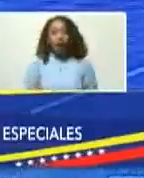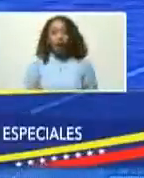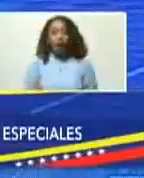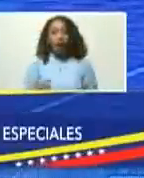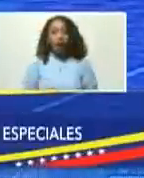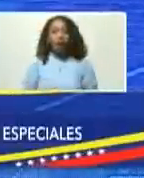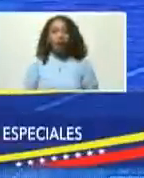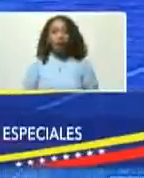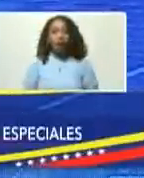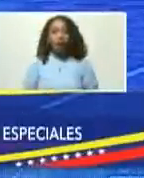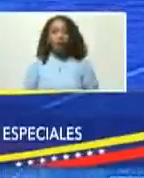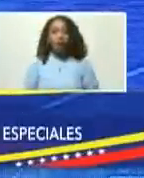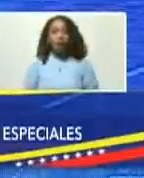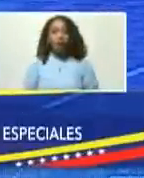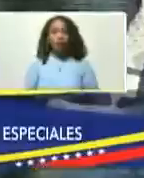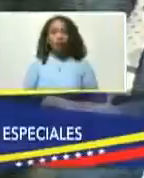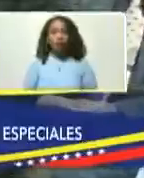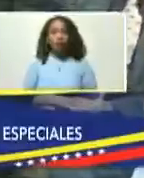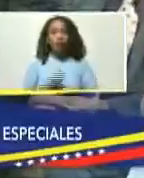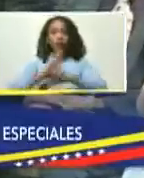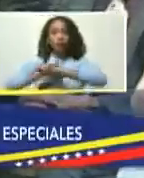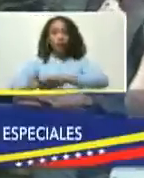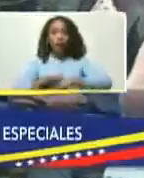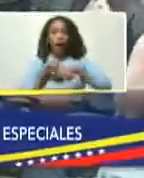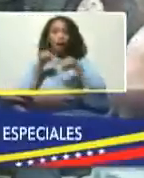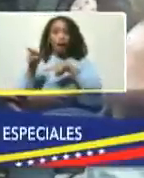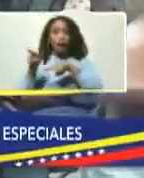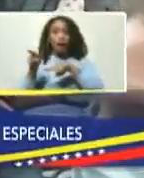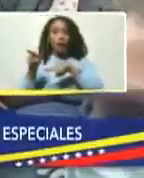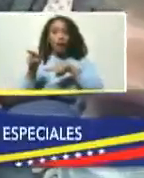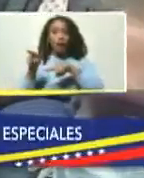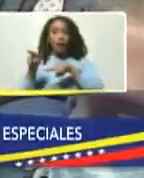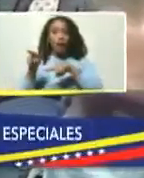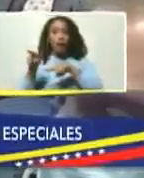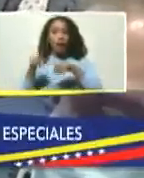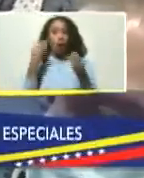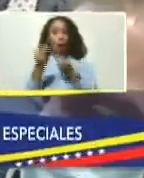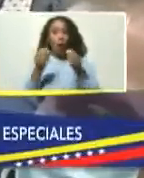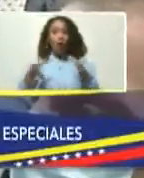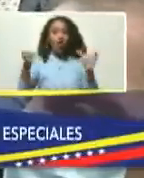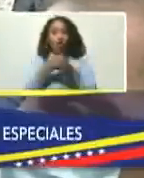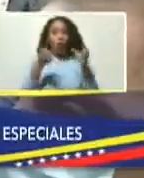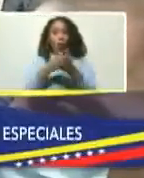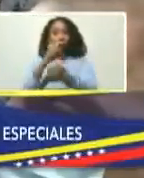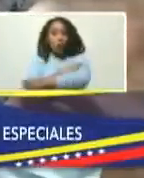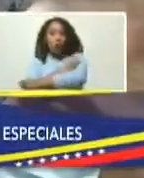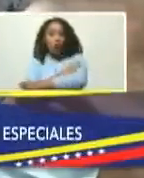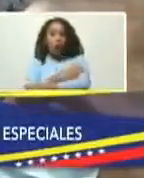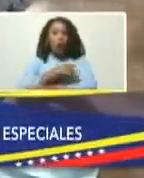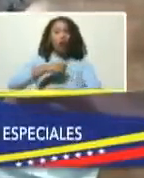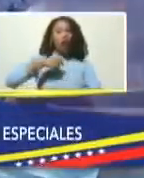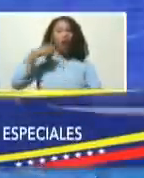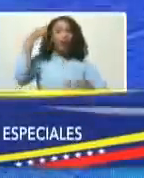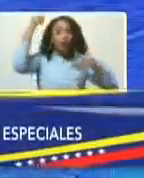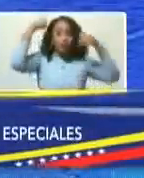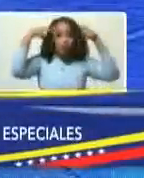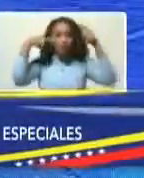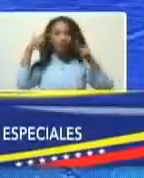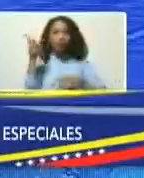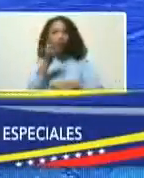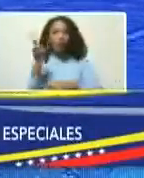llamada así por algunos medios, como de la bancada de la oposición, señores vicepresidentes de gobierno.